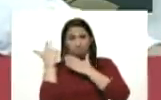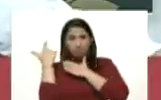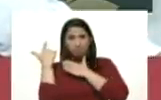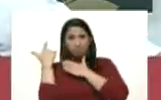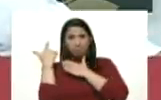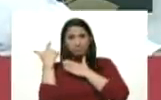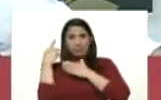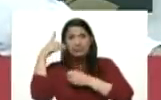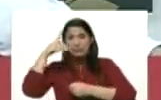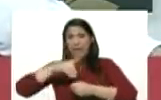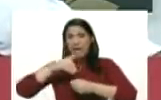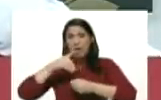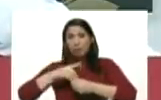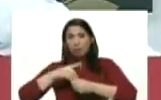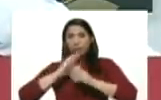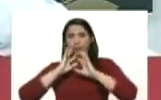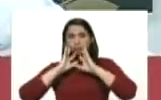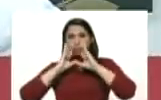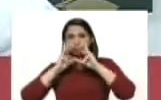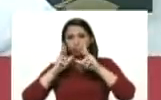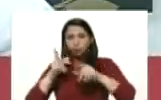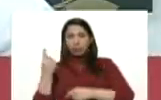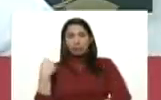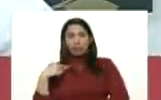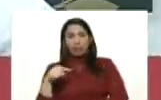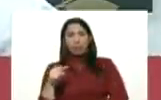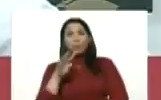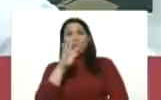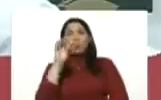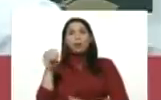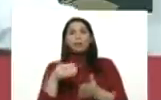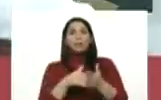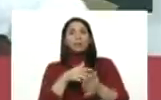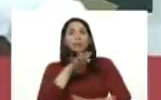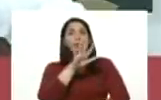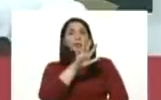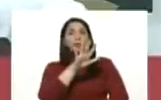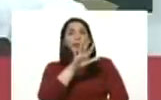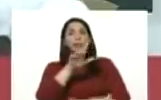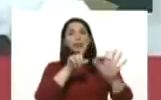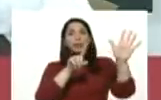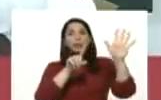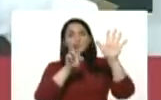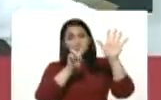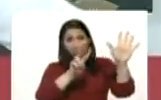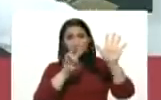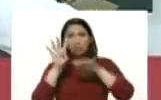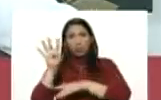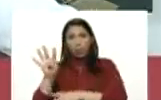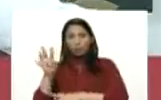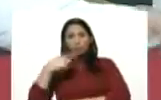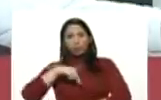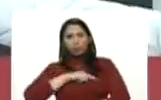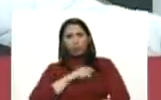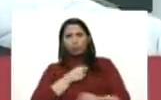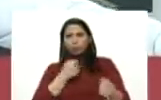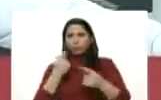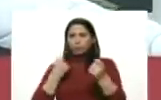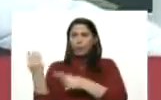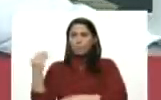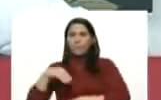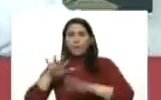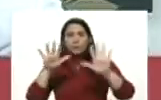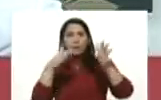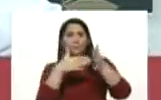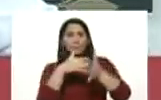Estos son datos. Tenemos 40.574 que hemos movilizado y más de 10.000